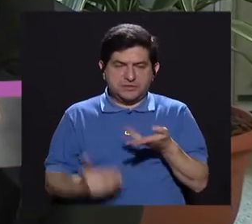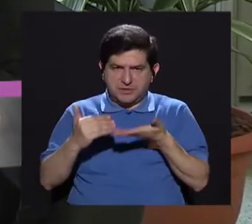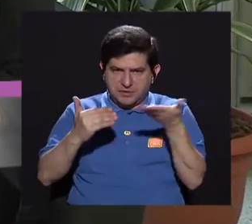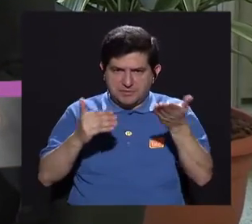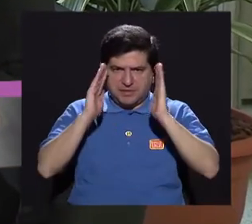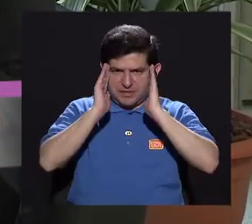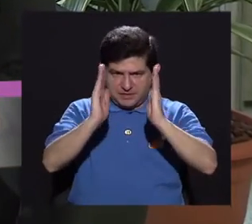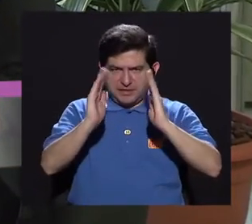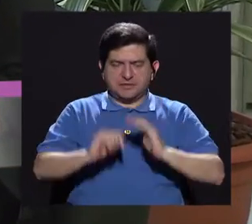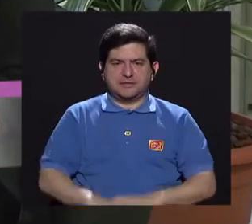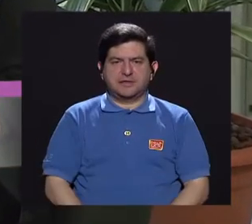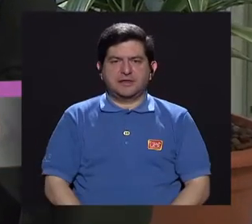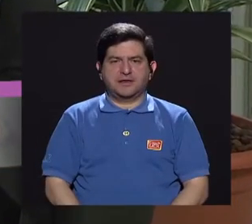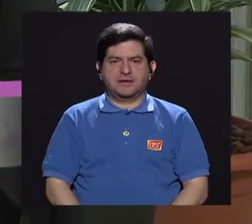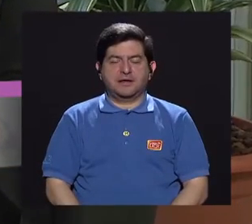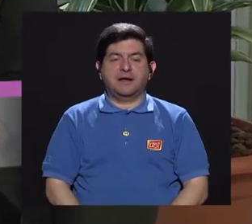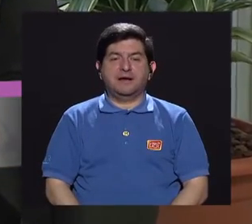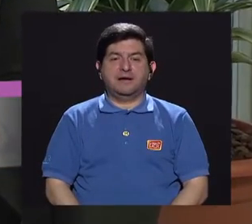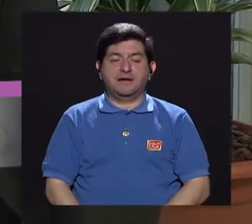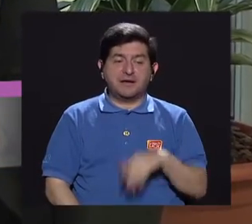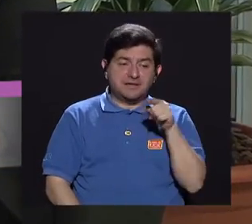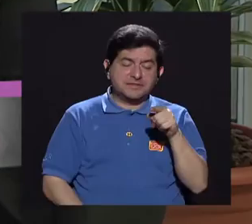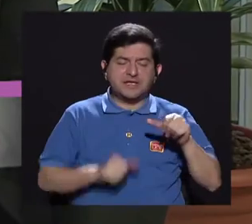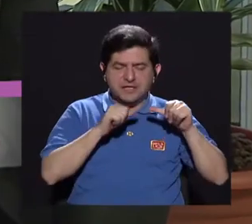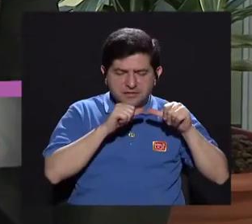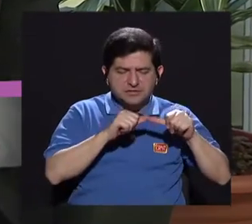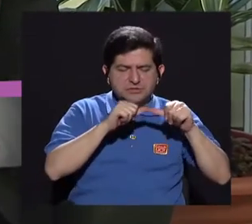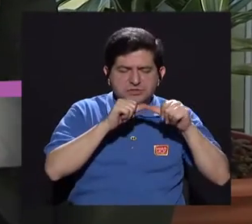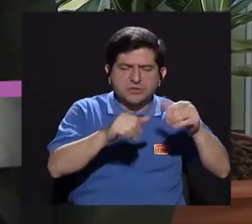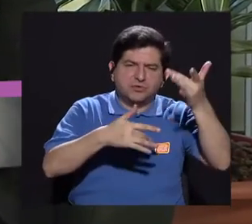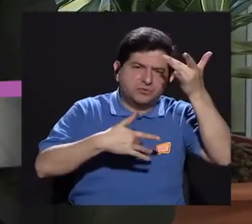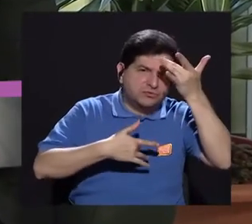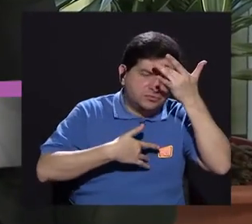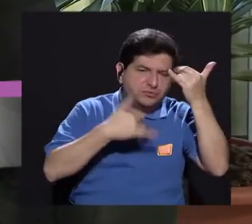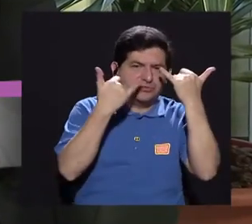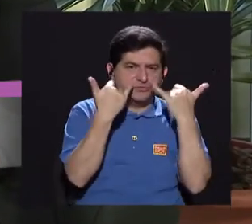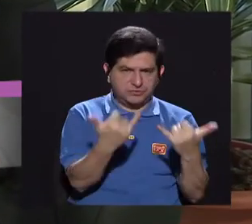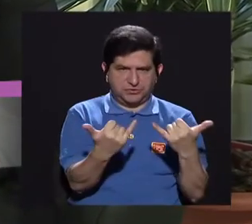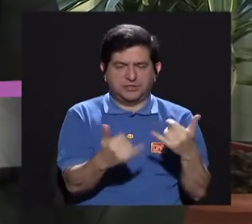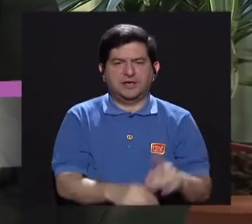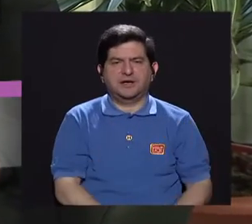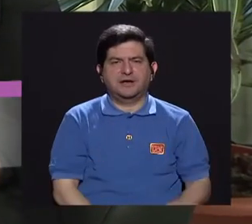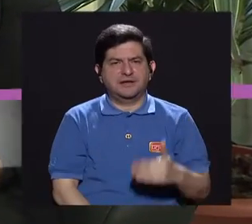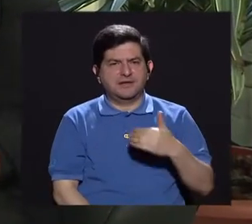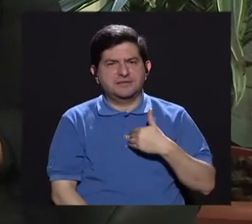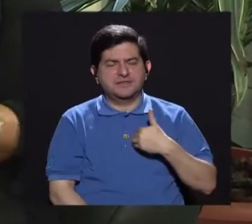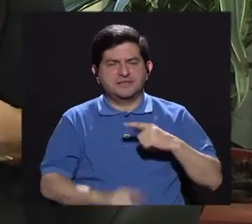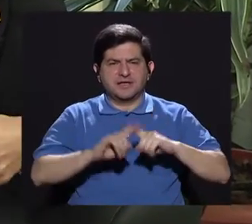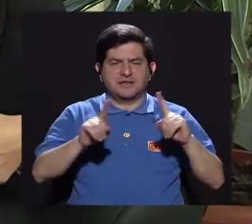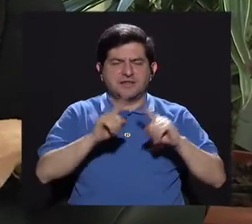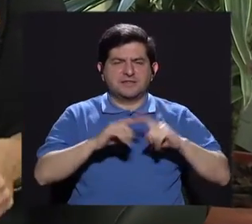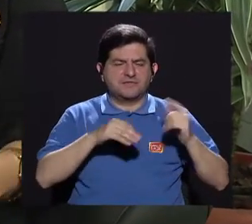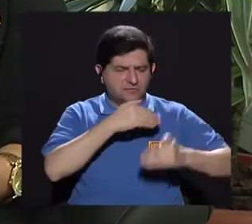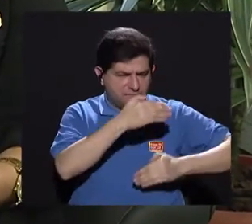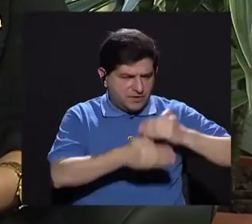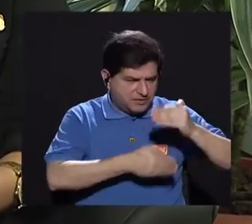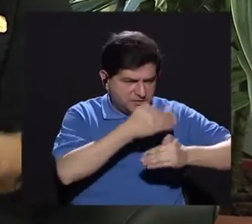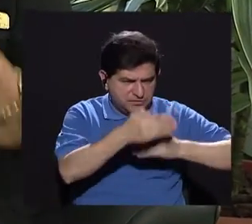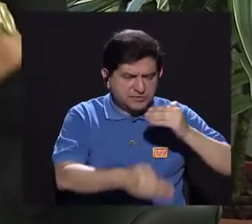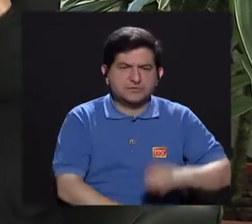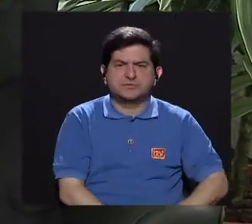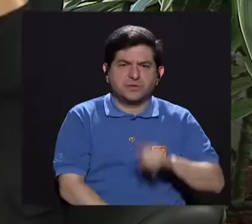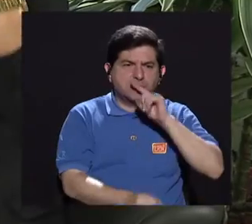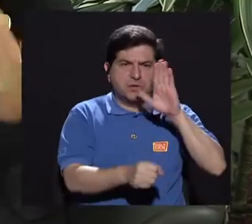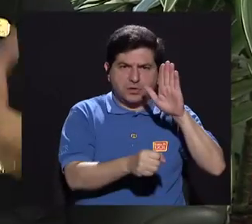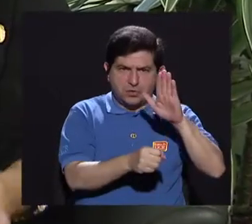consultas. Por supuesto, si es una consulta de crónico, de enfermedad crónica, ya van ciertos lineamientos. Tenemos que cumplir